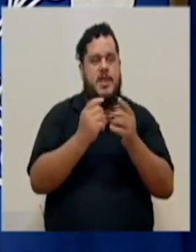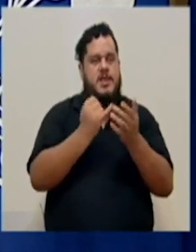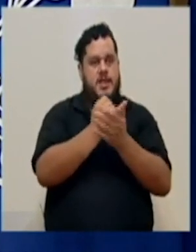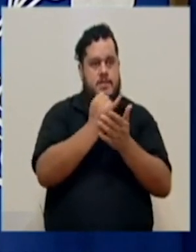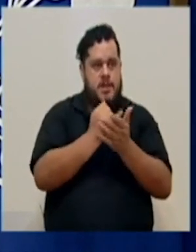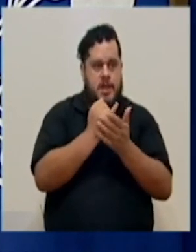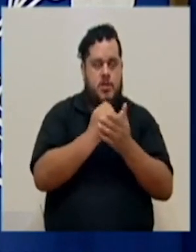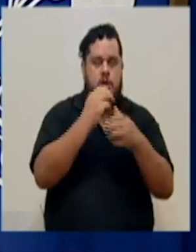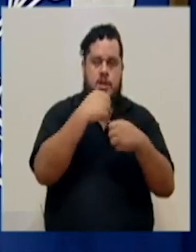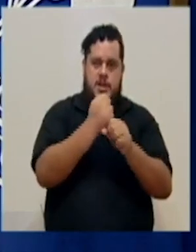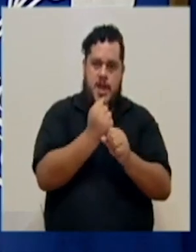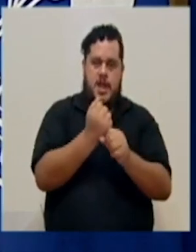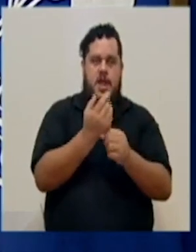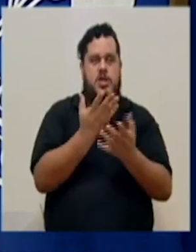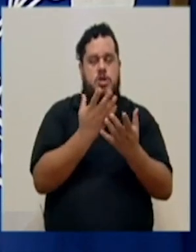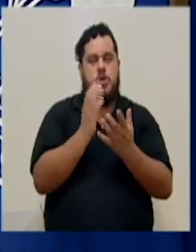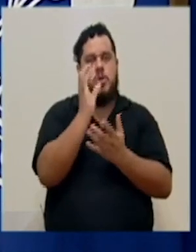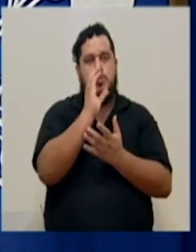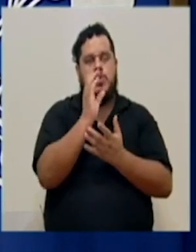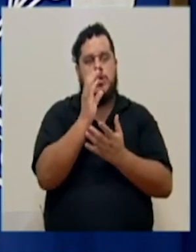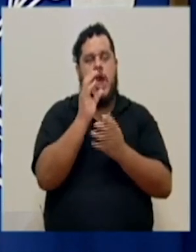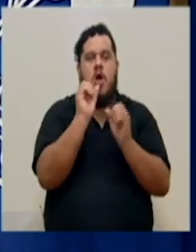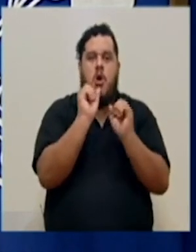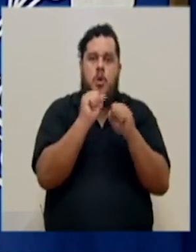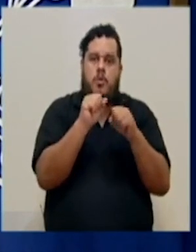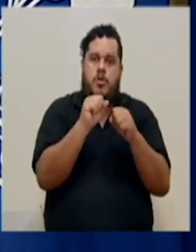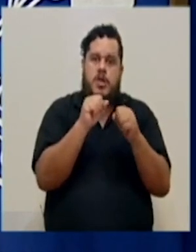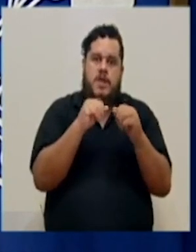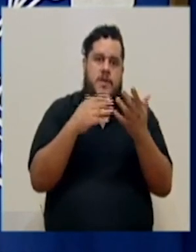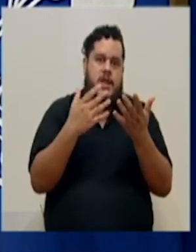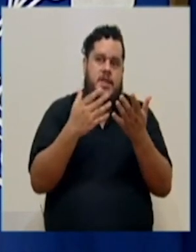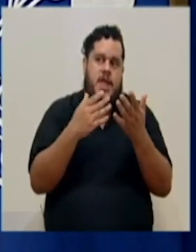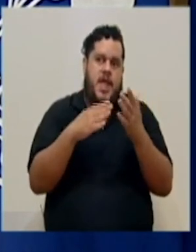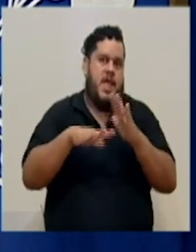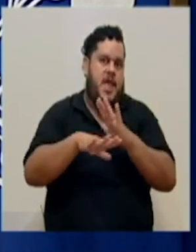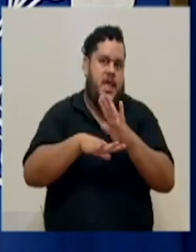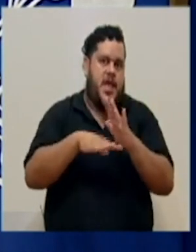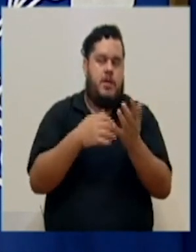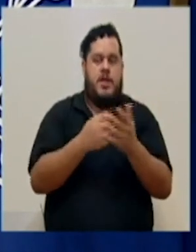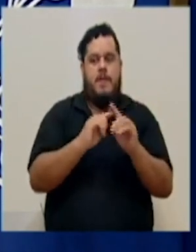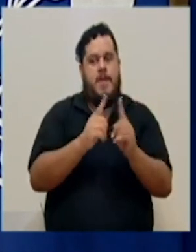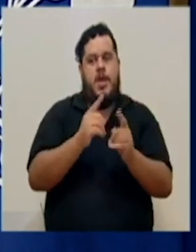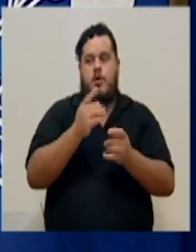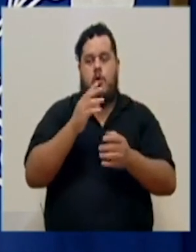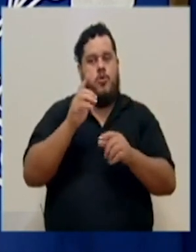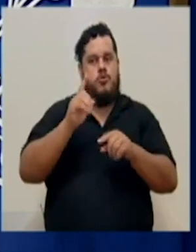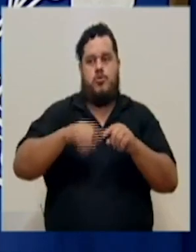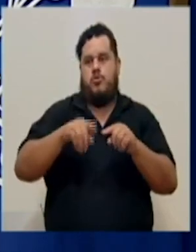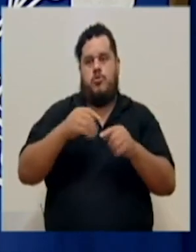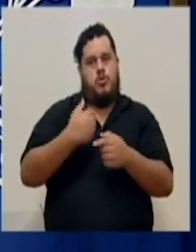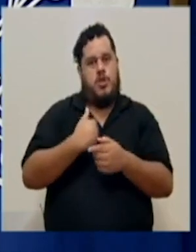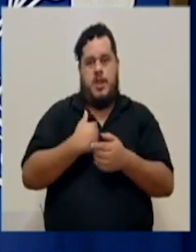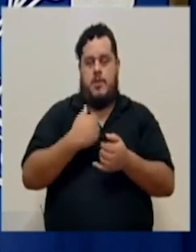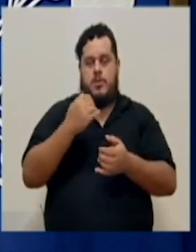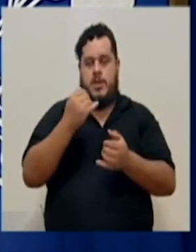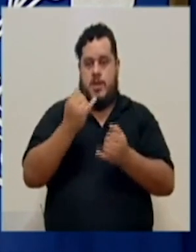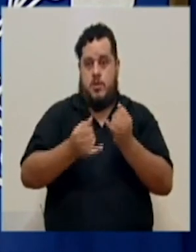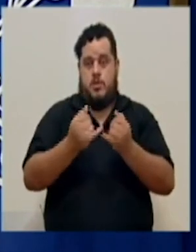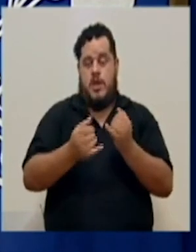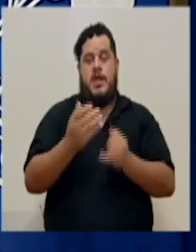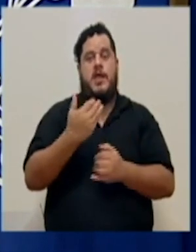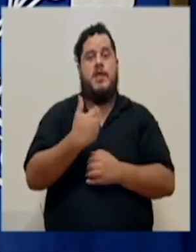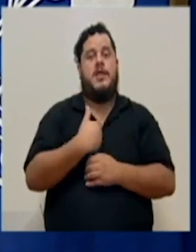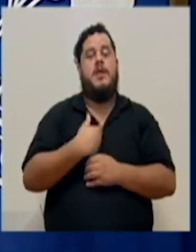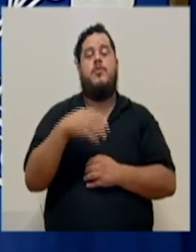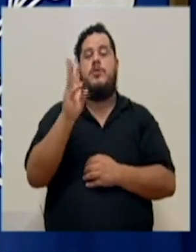afinar este análisis, no se ha podido llegar a esa conclusión. Y tenemos seis pendientes